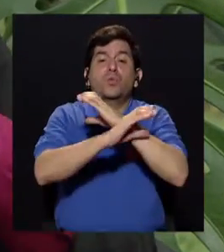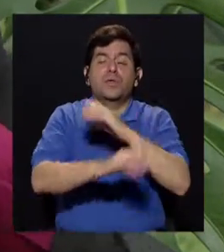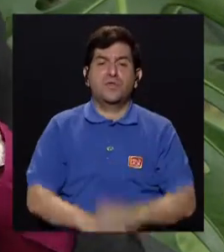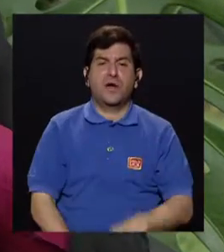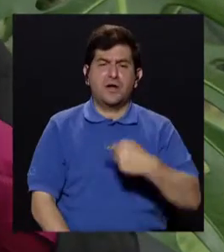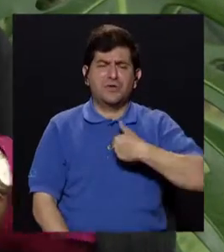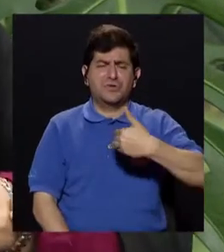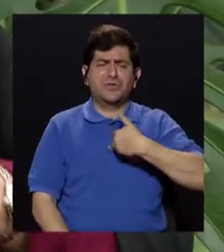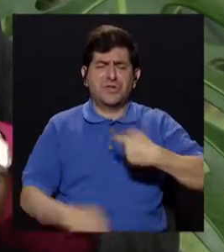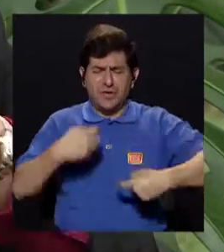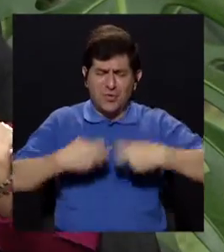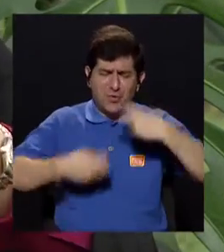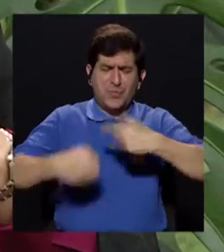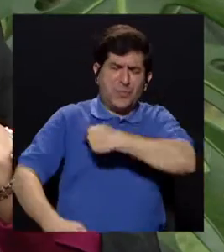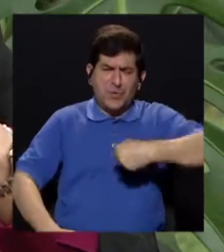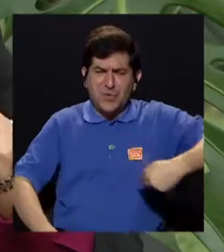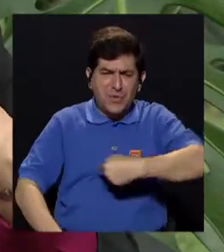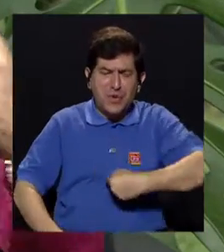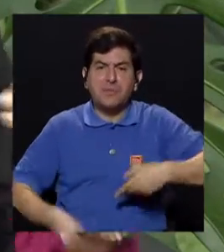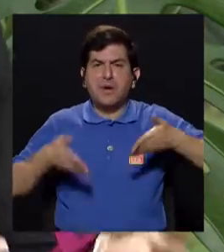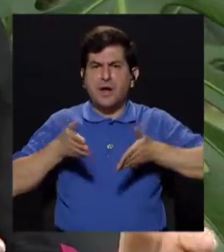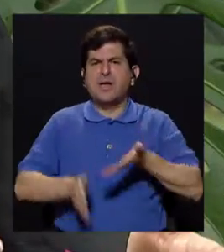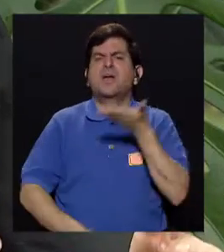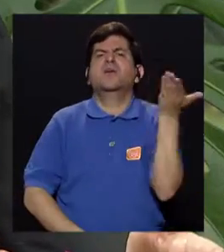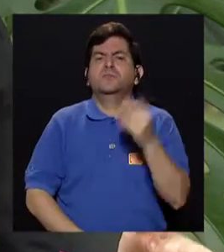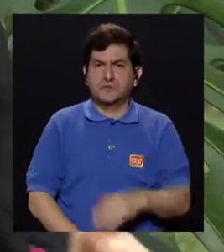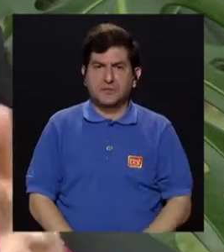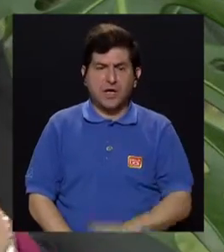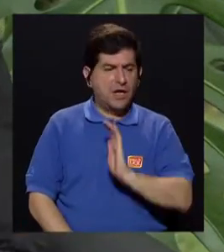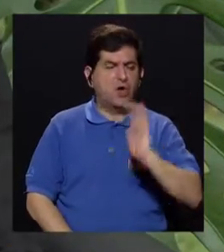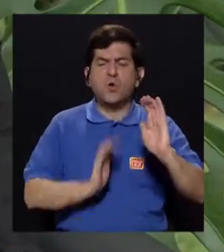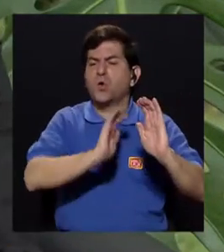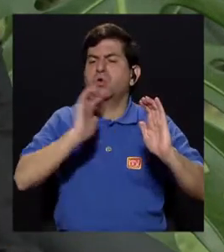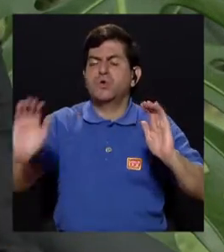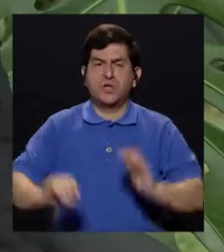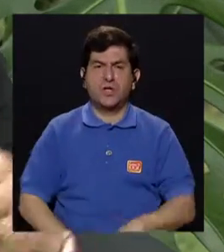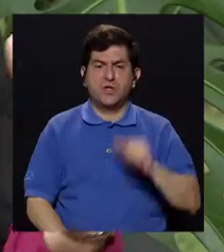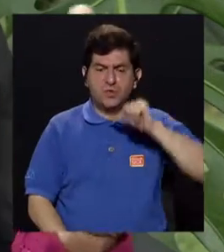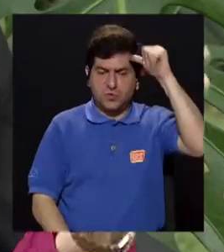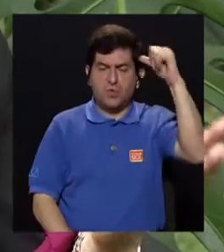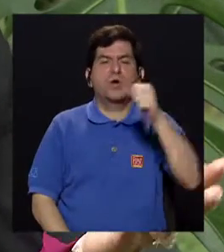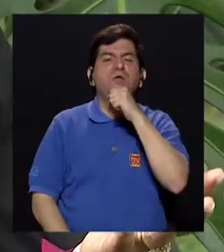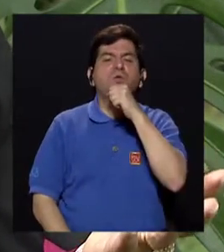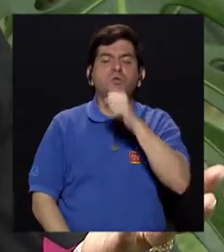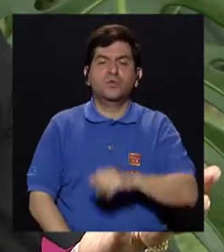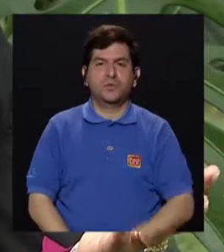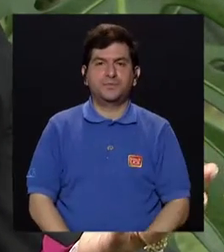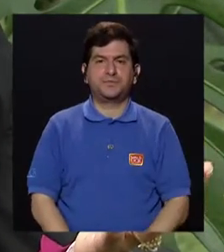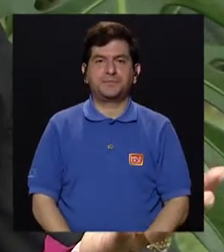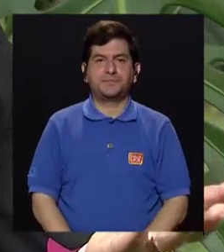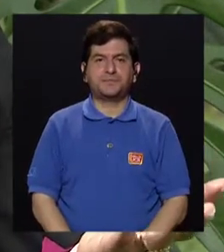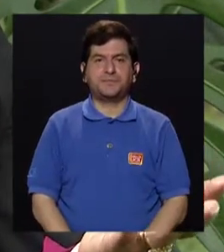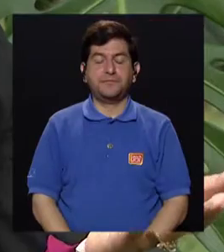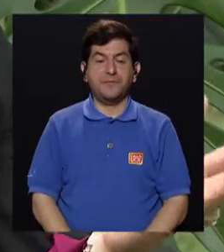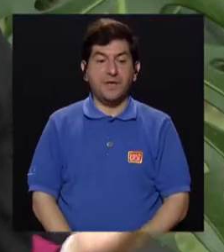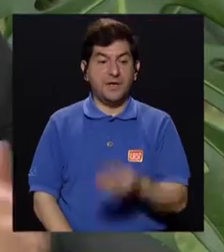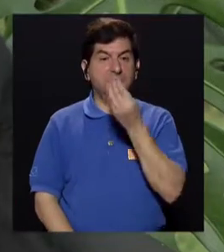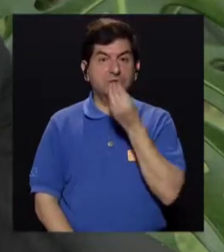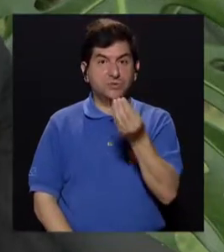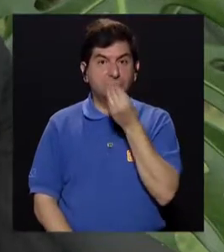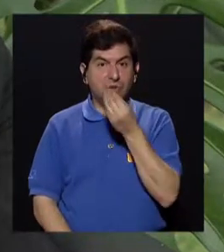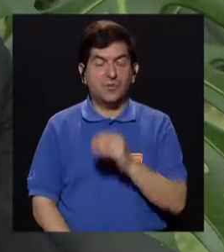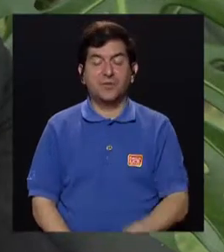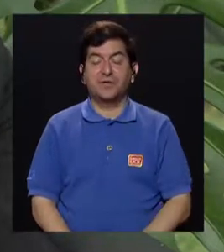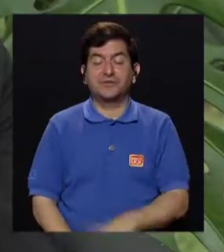tengo que cuidar porque padezco gastritis de colitis. No, ¿y qué pasa con nuestros hijos? ¿Qué pasa con los niños? ¿Qué pasa con el adulto mayor? Claro, y es que son